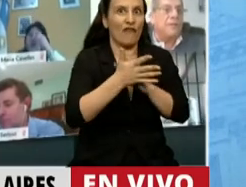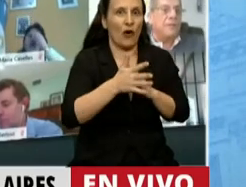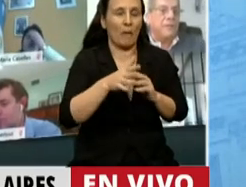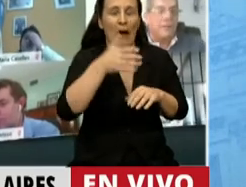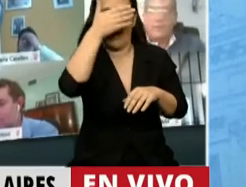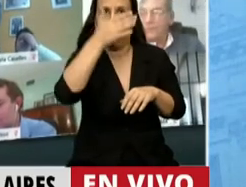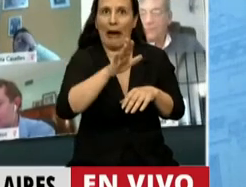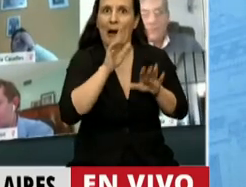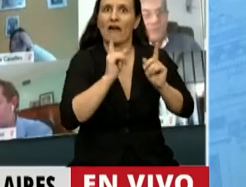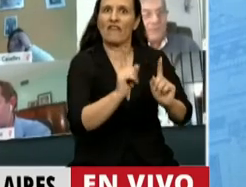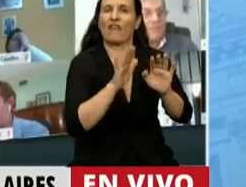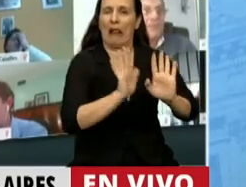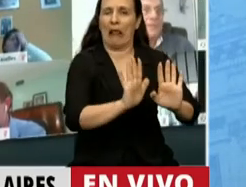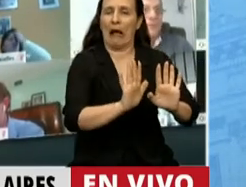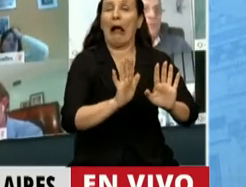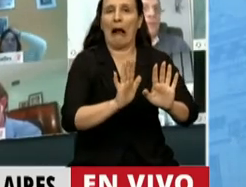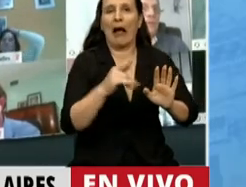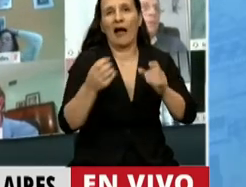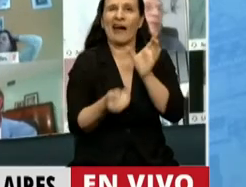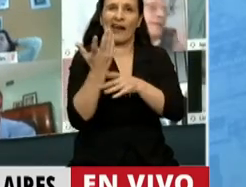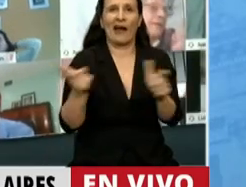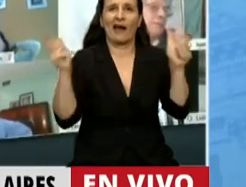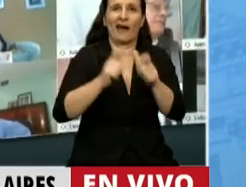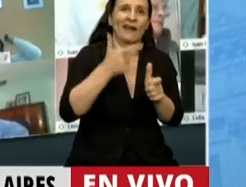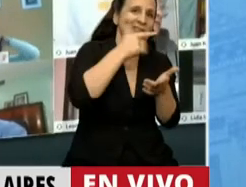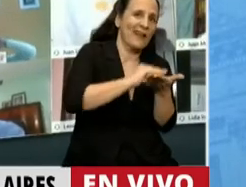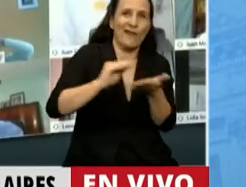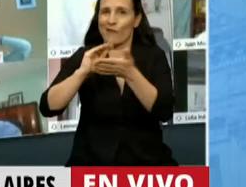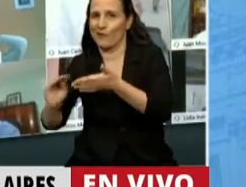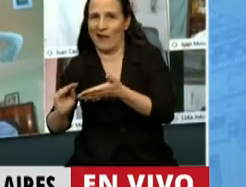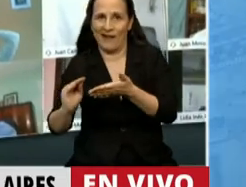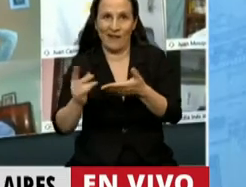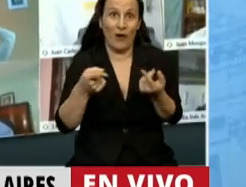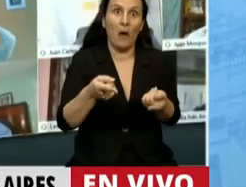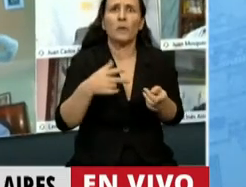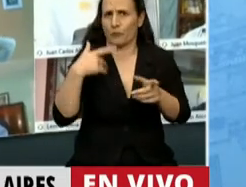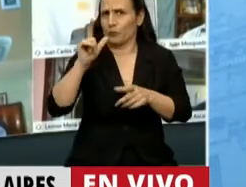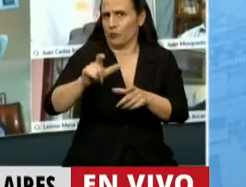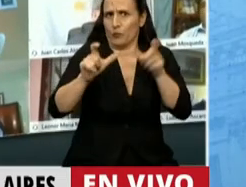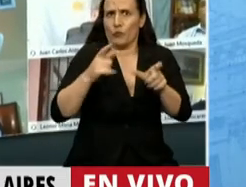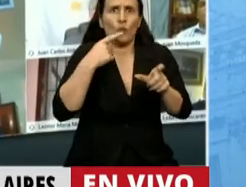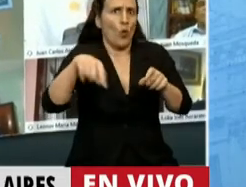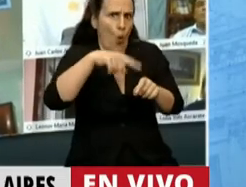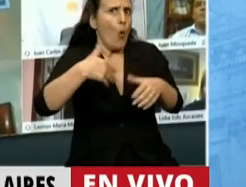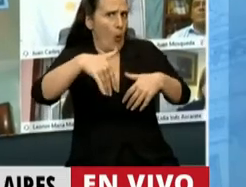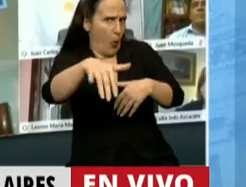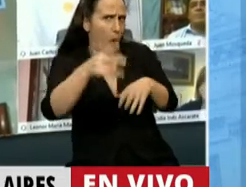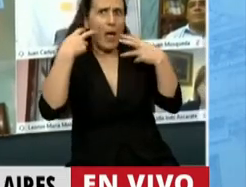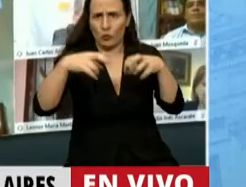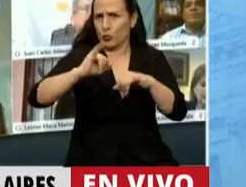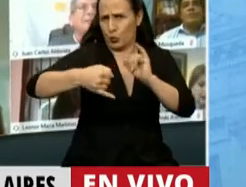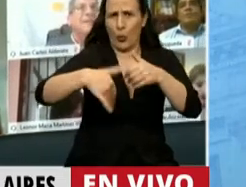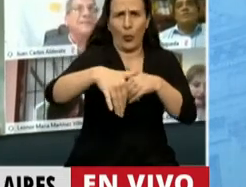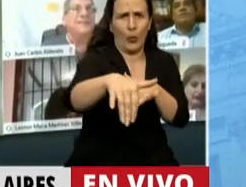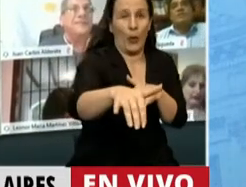En este caso, bicameral. Entonces, ustedes fíjense, han entretenido un montón de gente diciendo vamos a investigar, vamos a investigar.